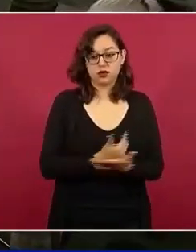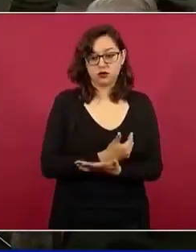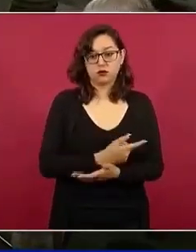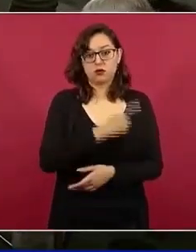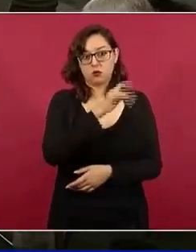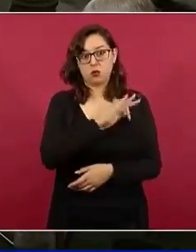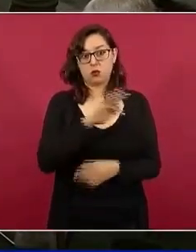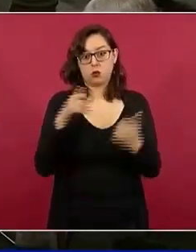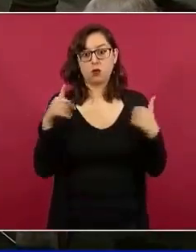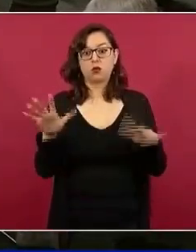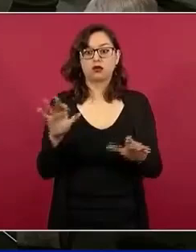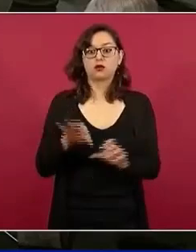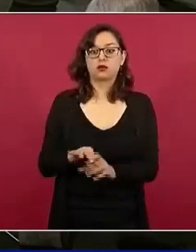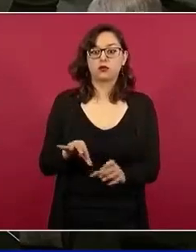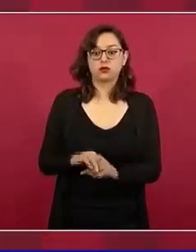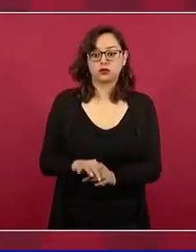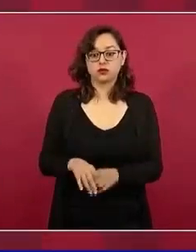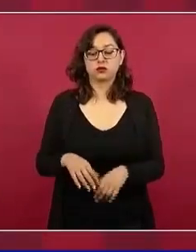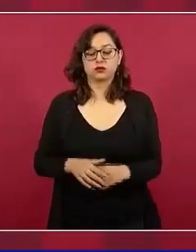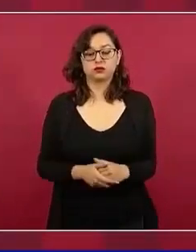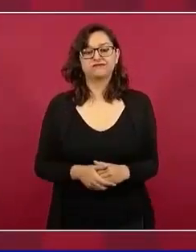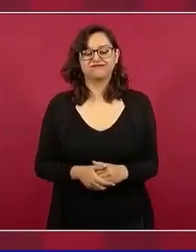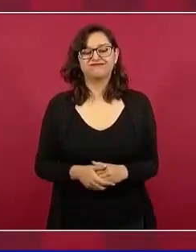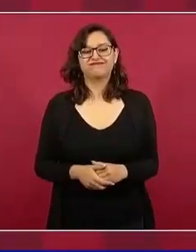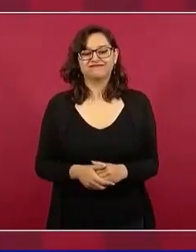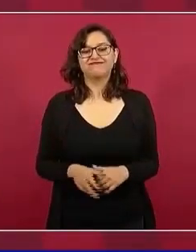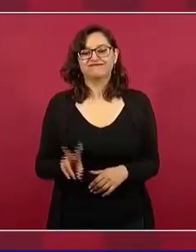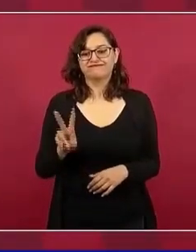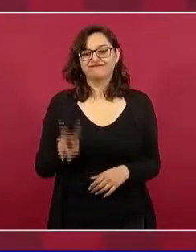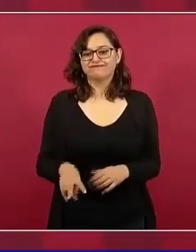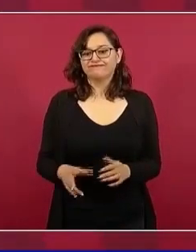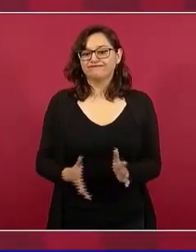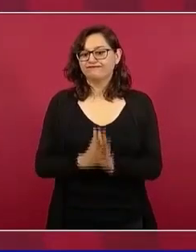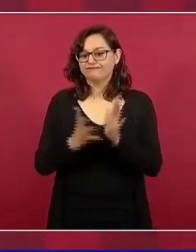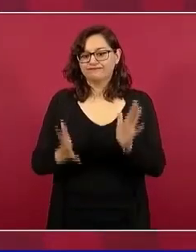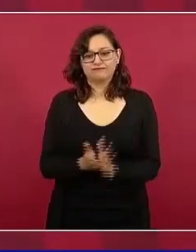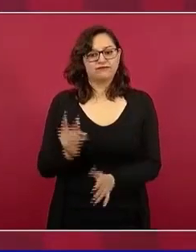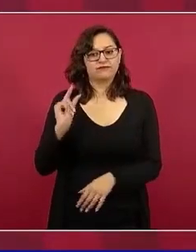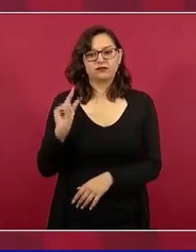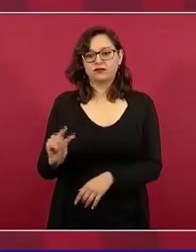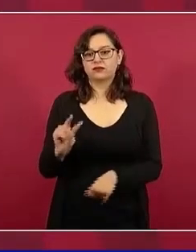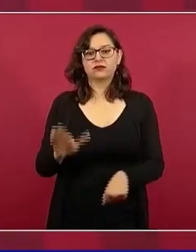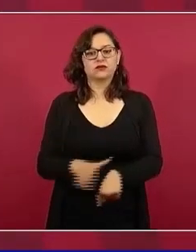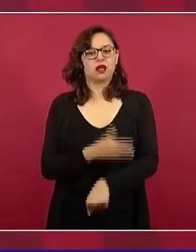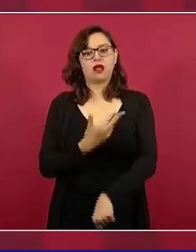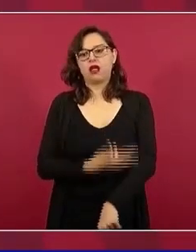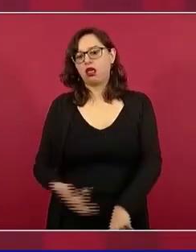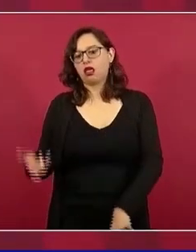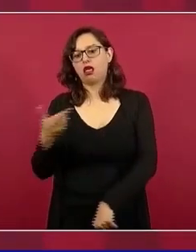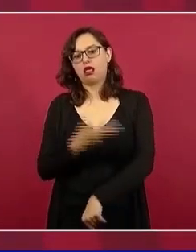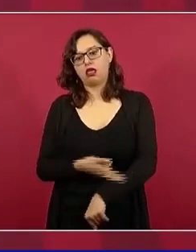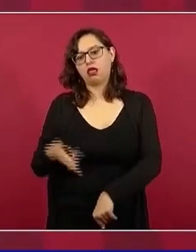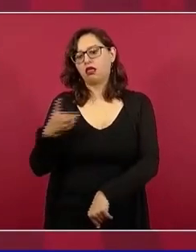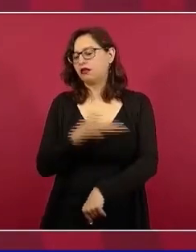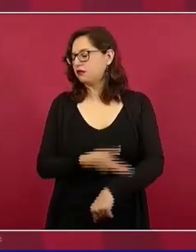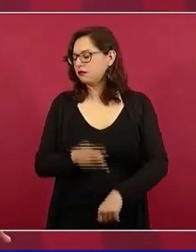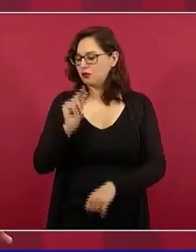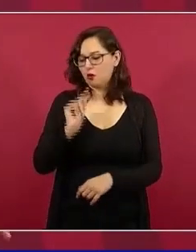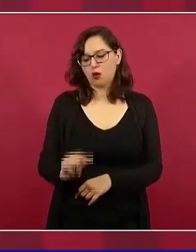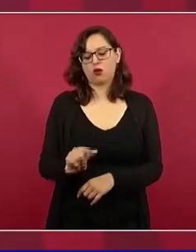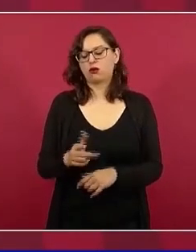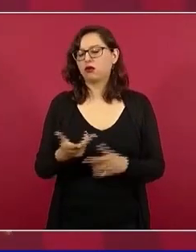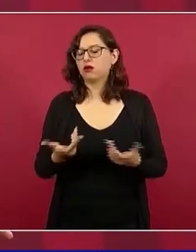sí, muy poco por los trámites, pero siempre es así. ¿La pasada